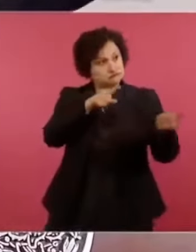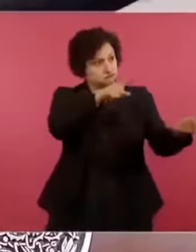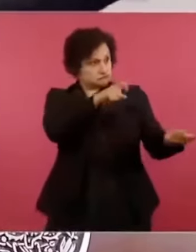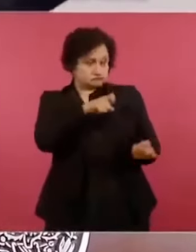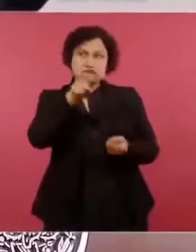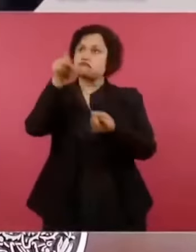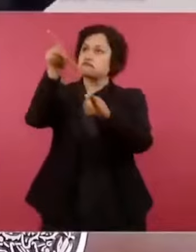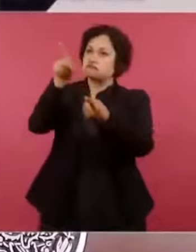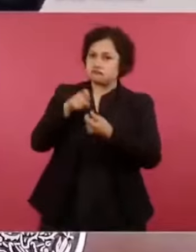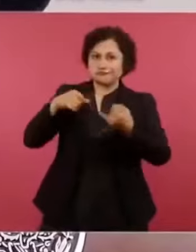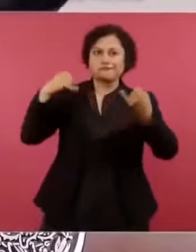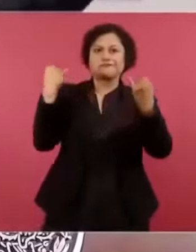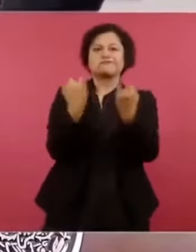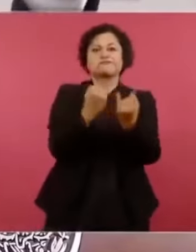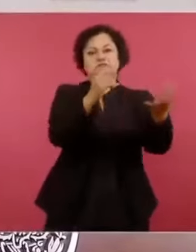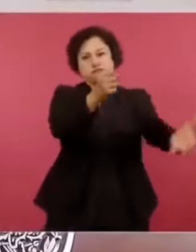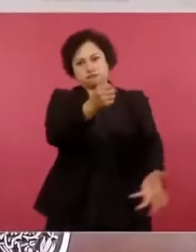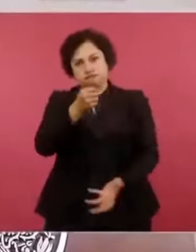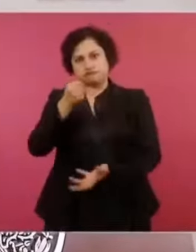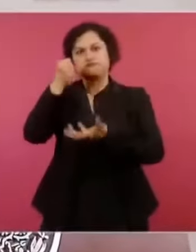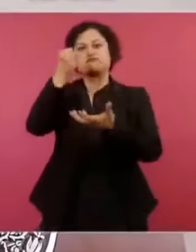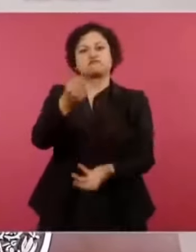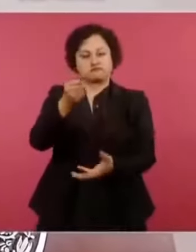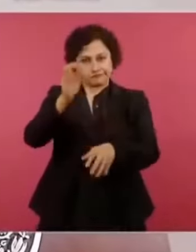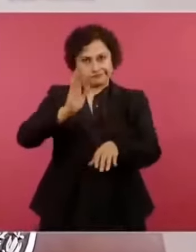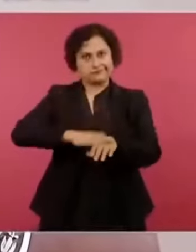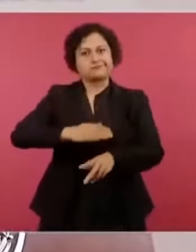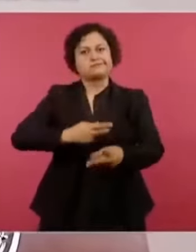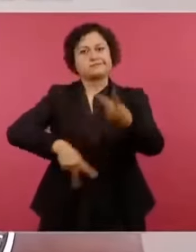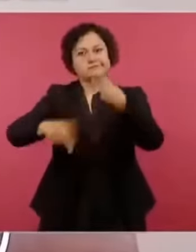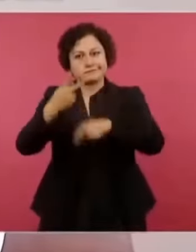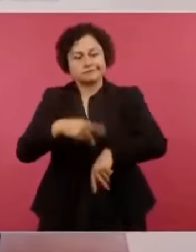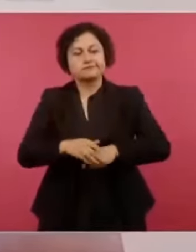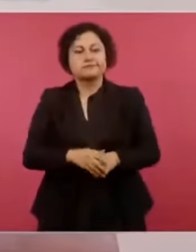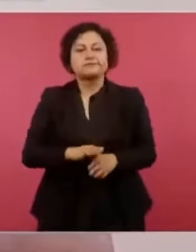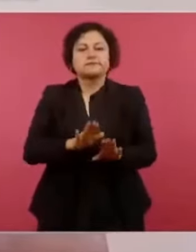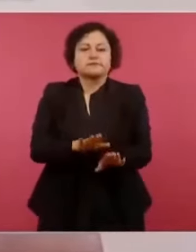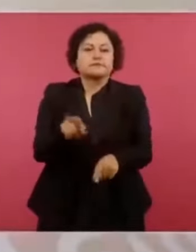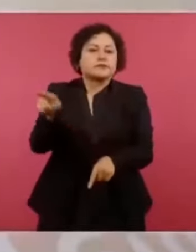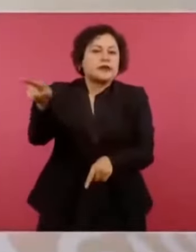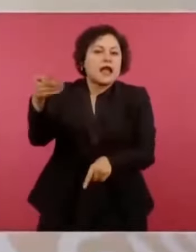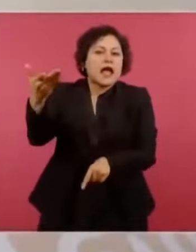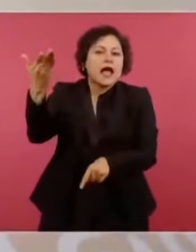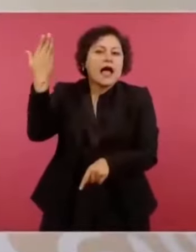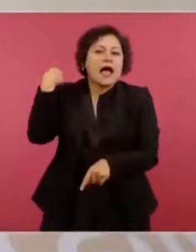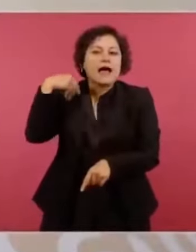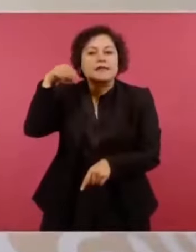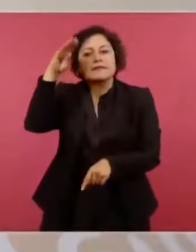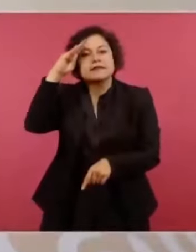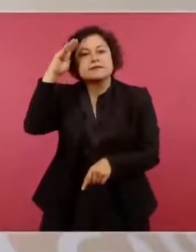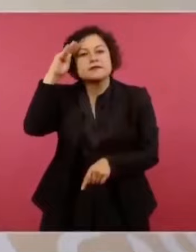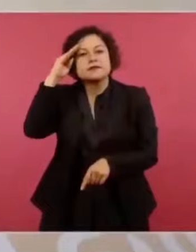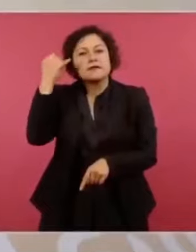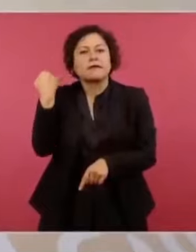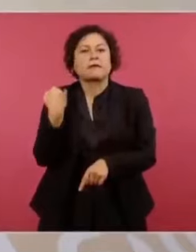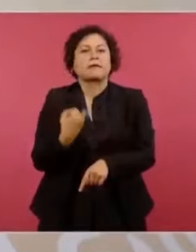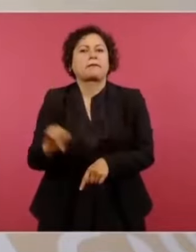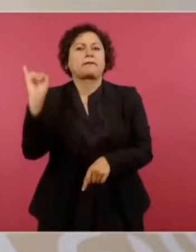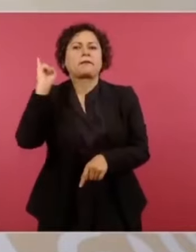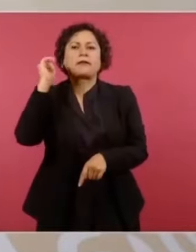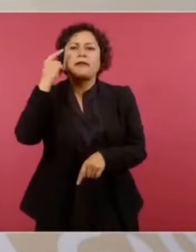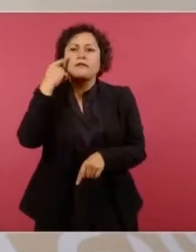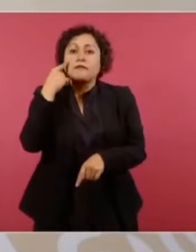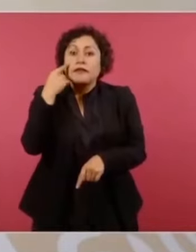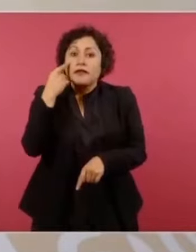los que se buscan la vida en la calle, los ambulantes, no pagaban